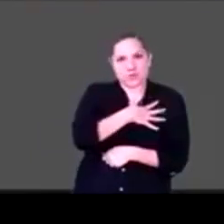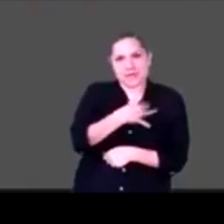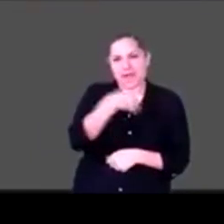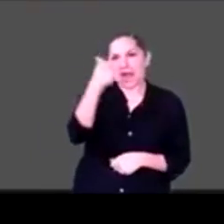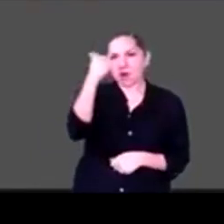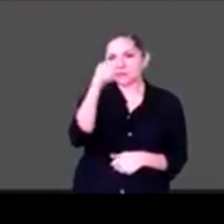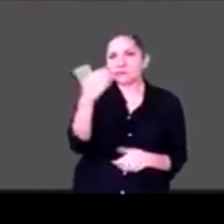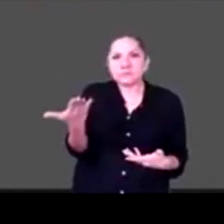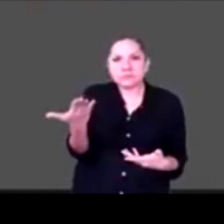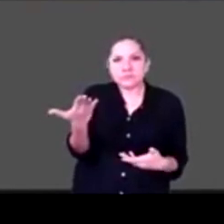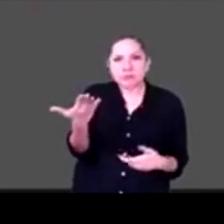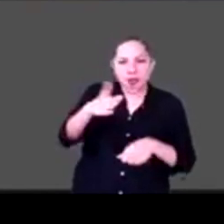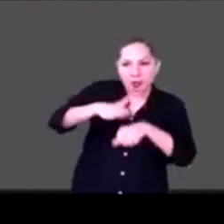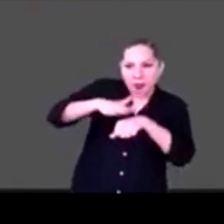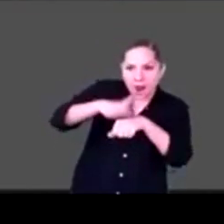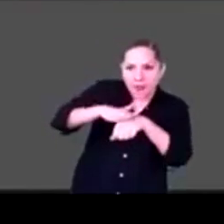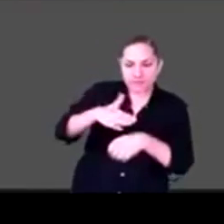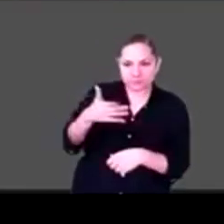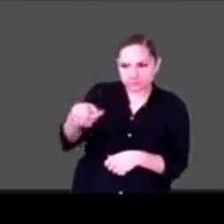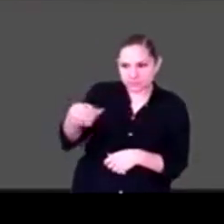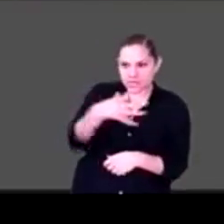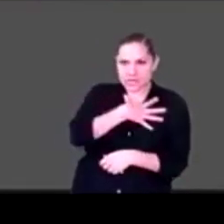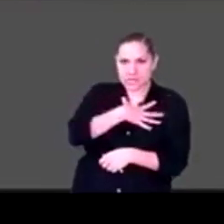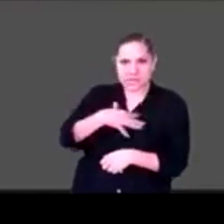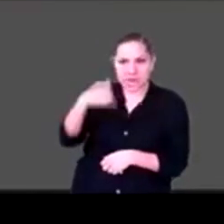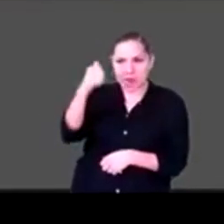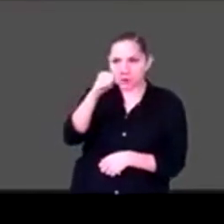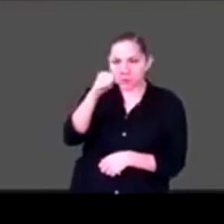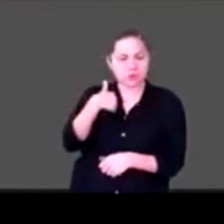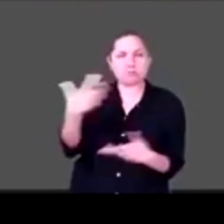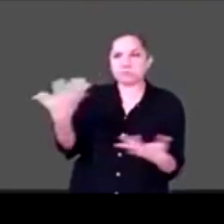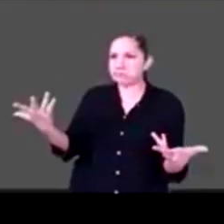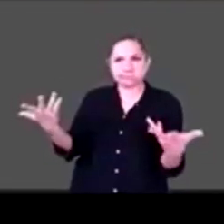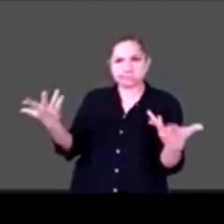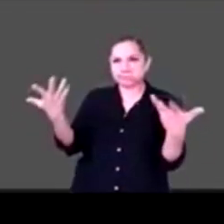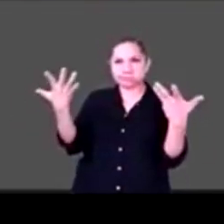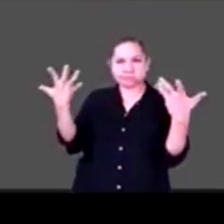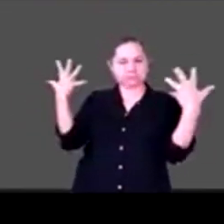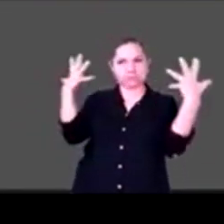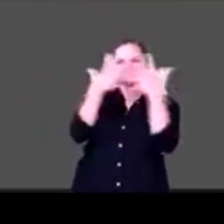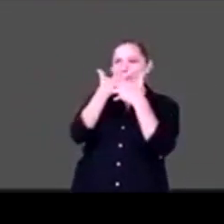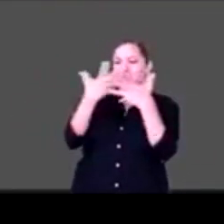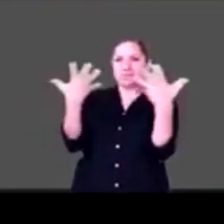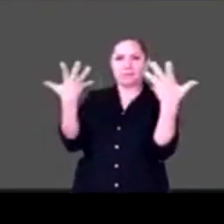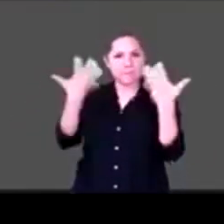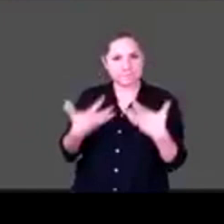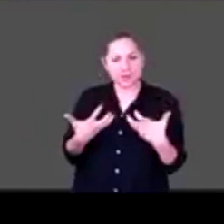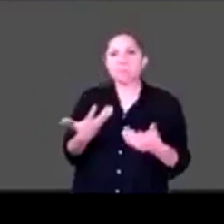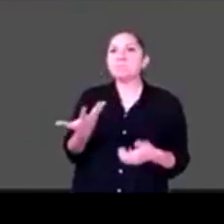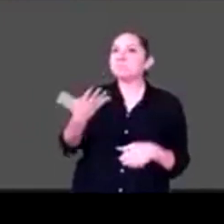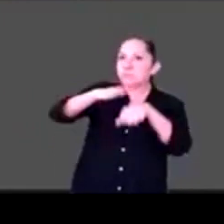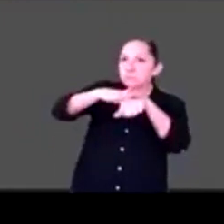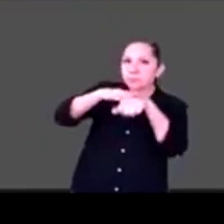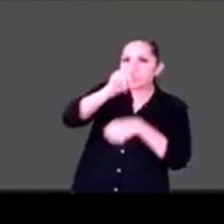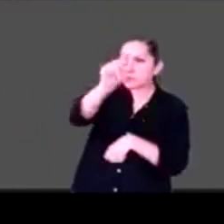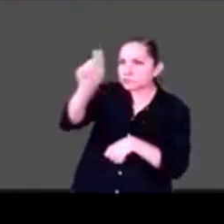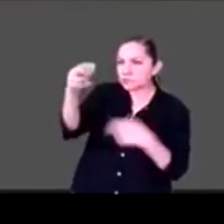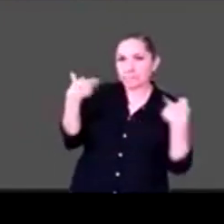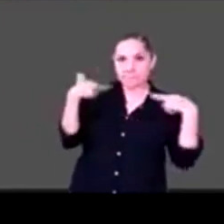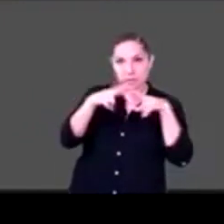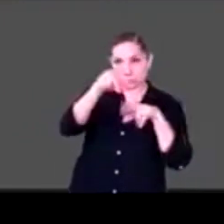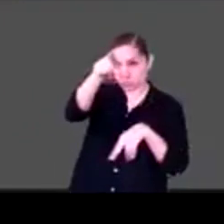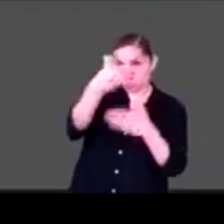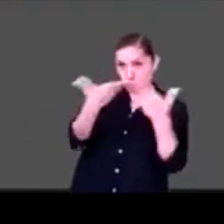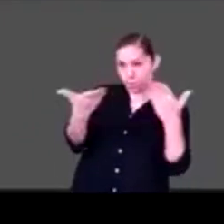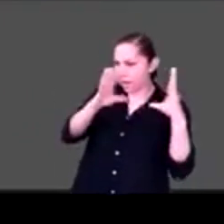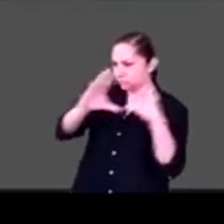recibir la noticia de tener una hija con autismo, no sé qué, y hablamos de esto, de que los maestros se sentían, tenían miedo, ¿no? Yo lo dije en la presentación